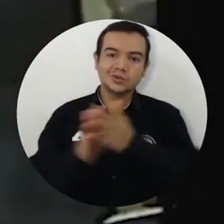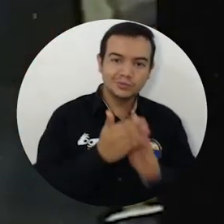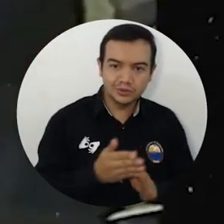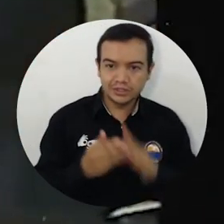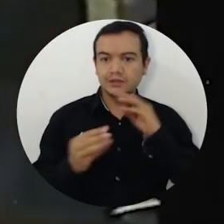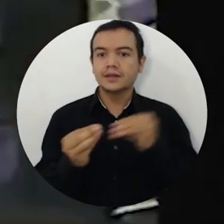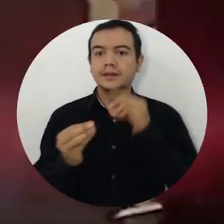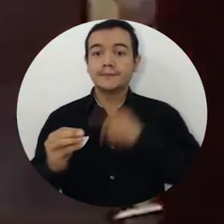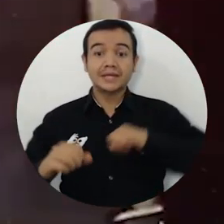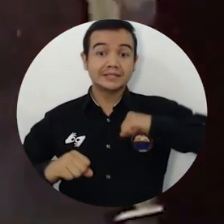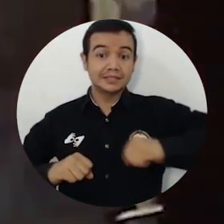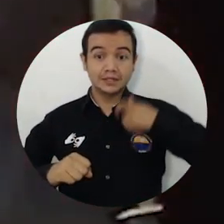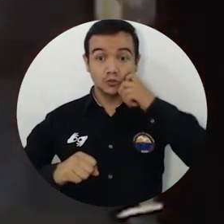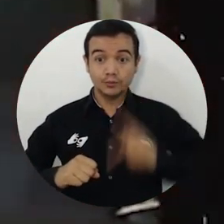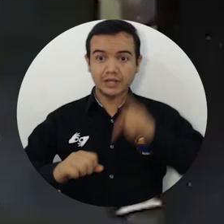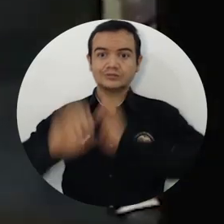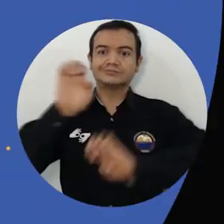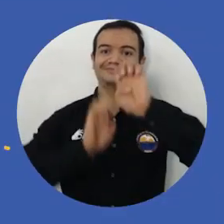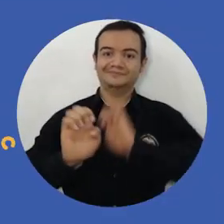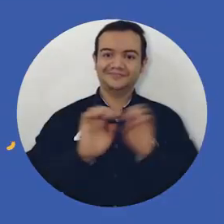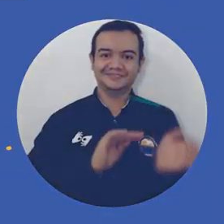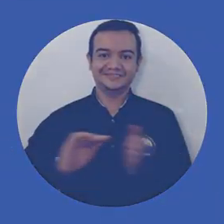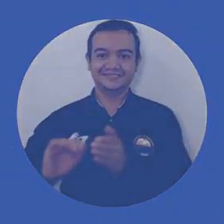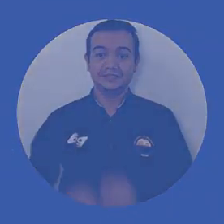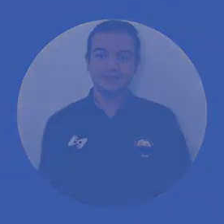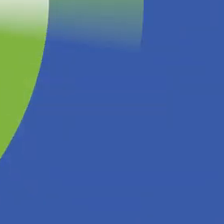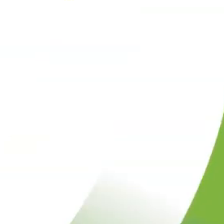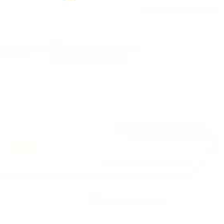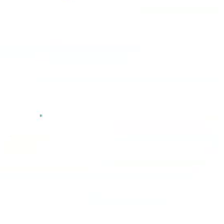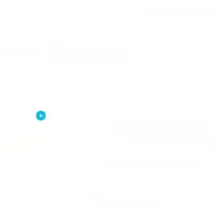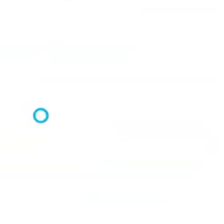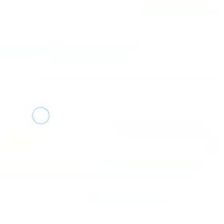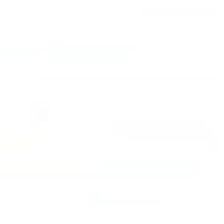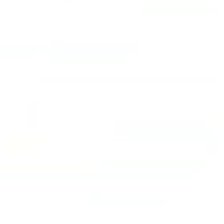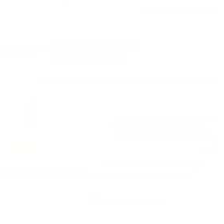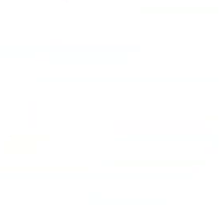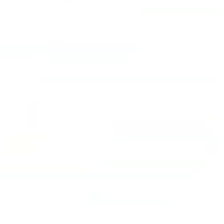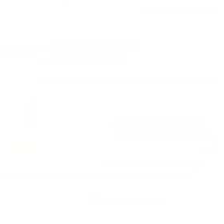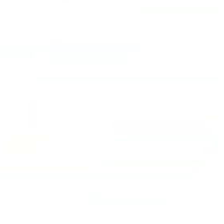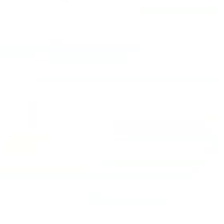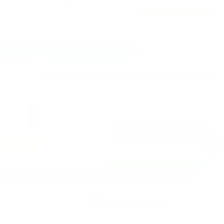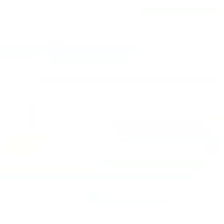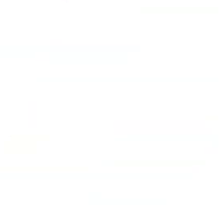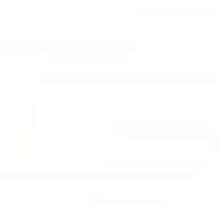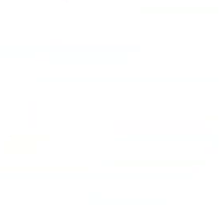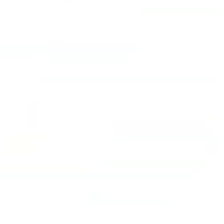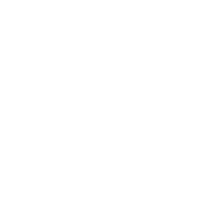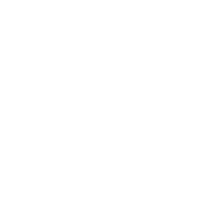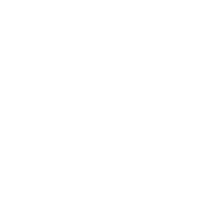de los derechos humanos. Universidad de Mataleta. Aún más incluyente e innovadora.